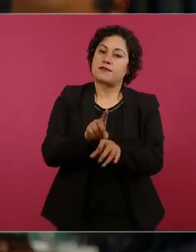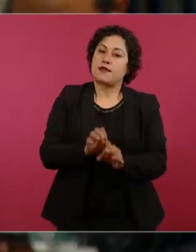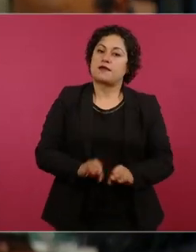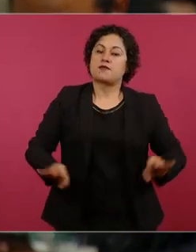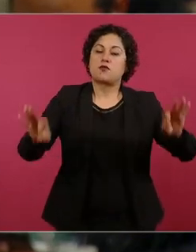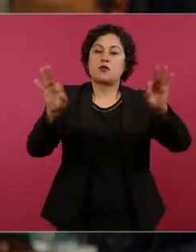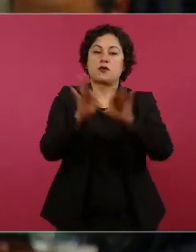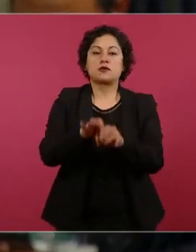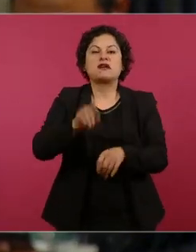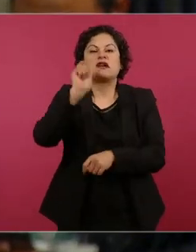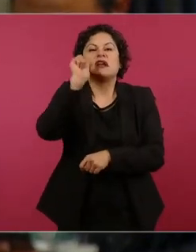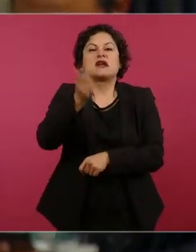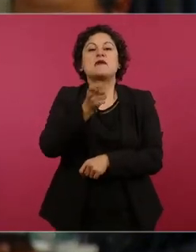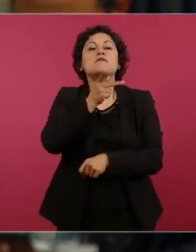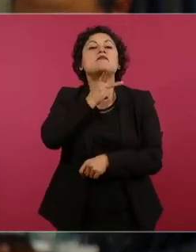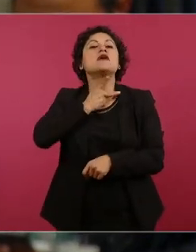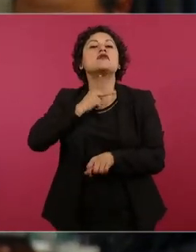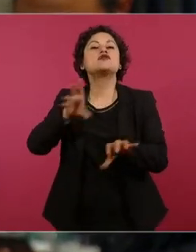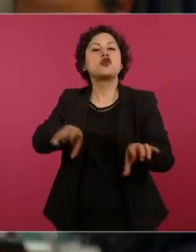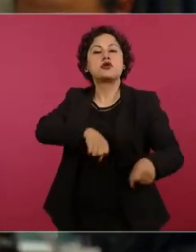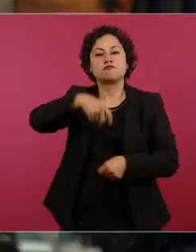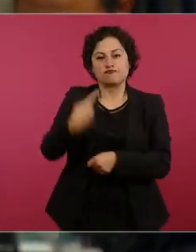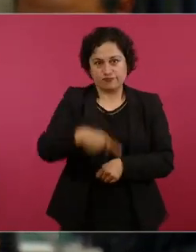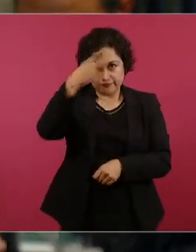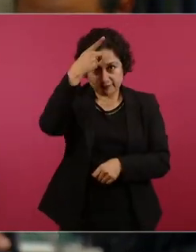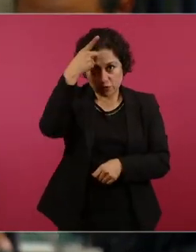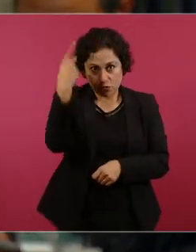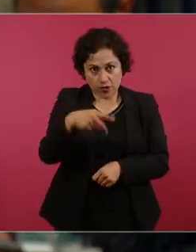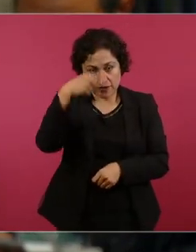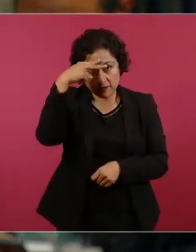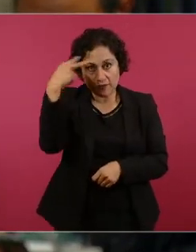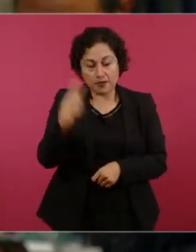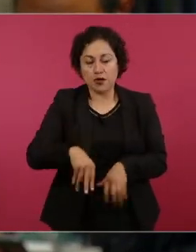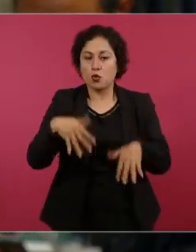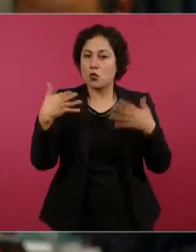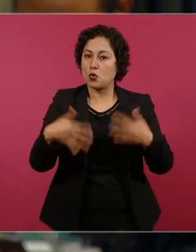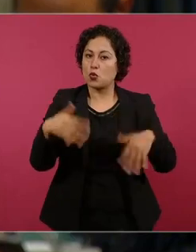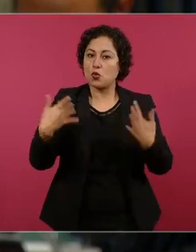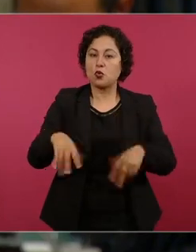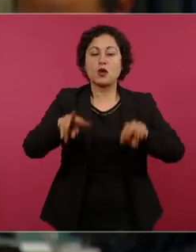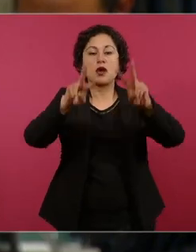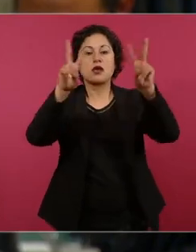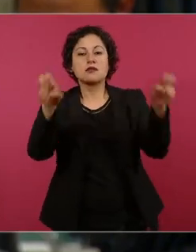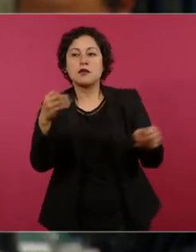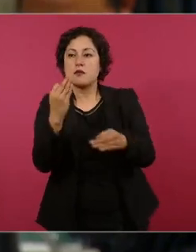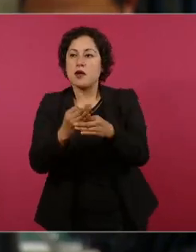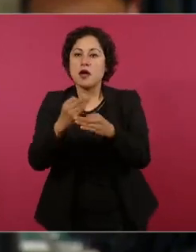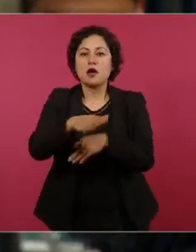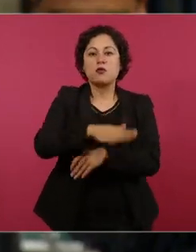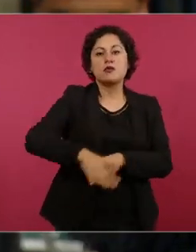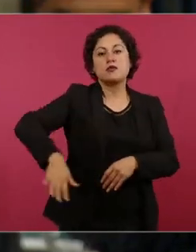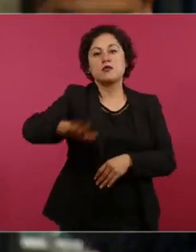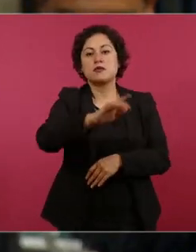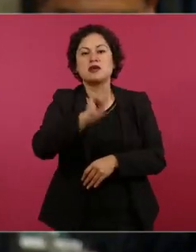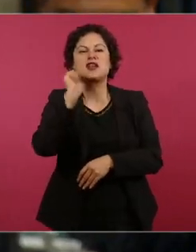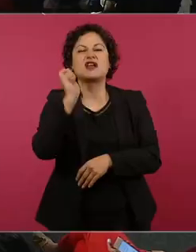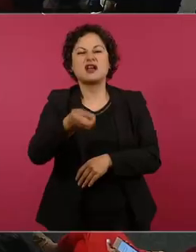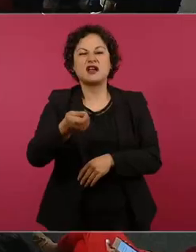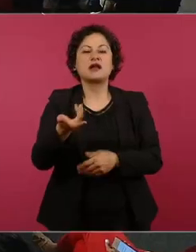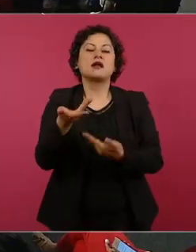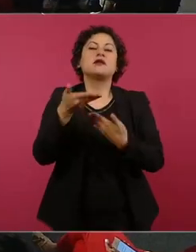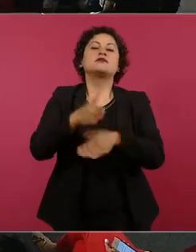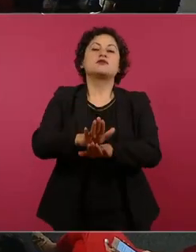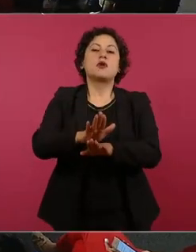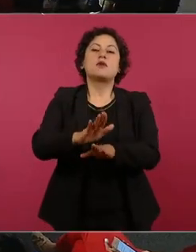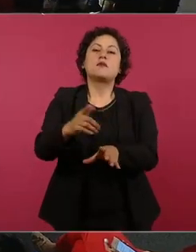la expropiación petrolera incluso un debate público por ejemplo sobre el tema de la autosuficiencia en abasto de combustibles hay